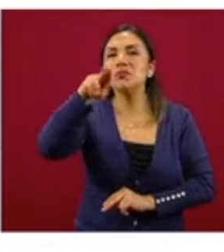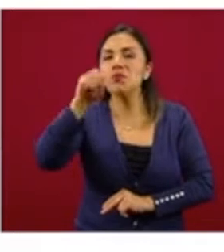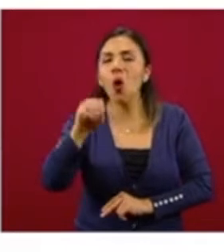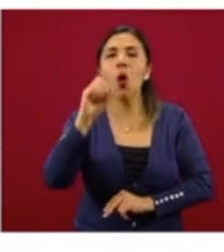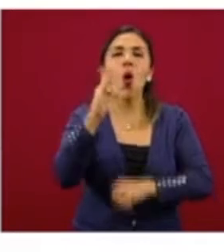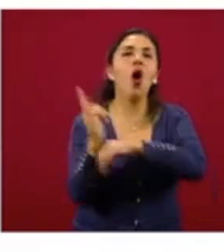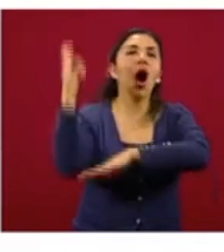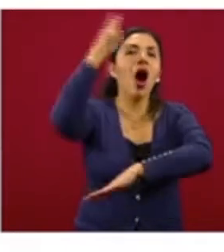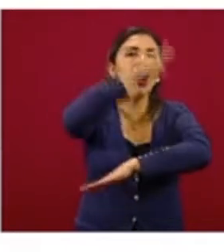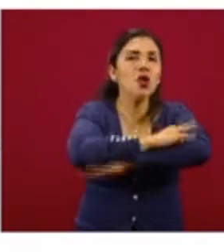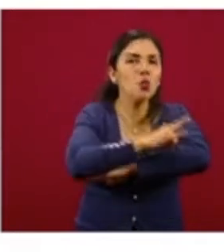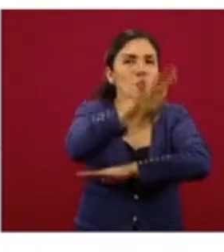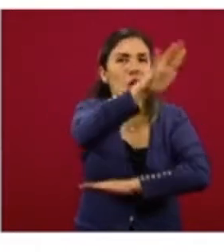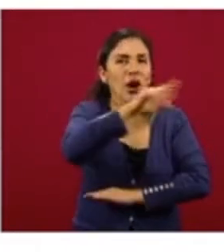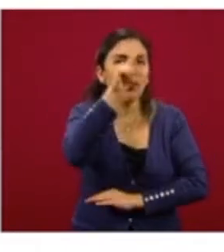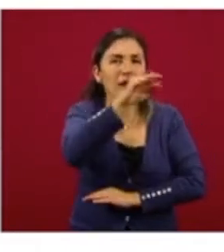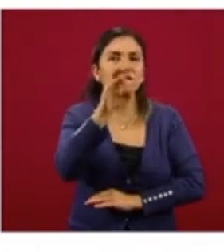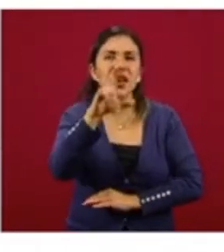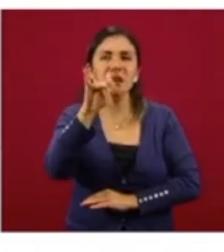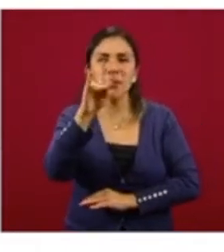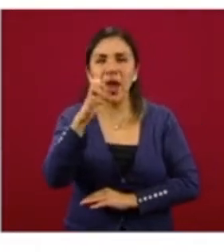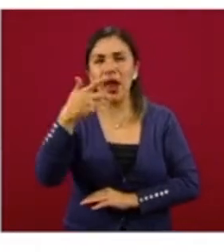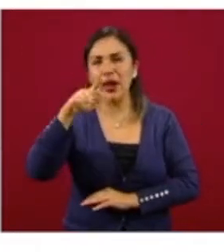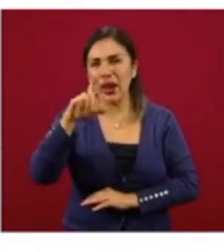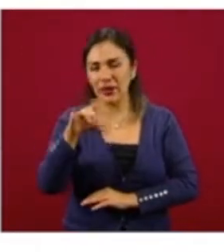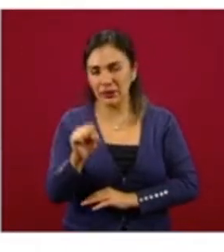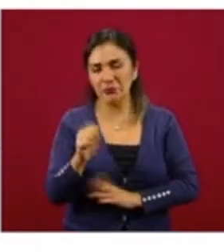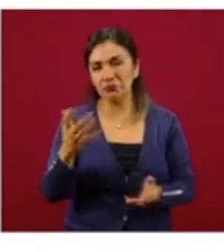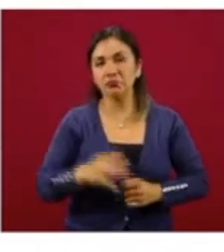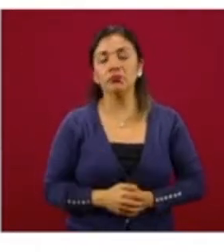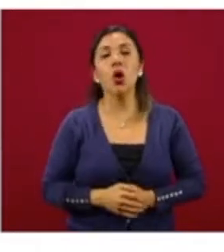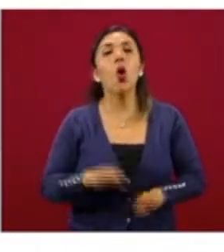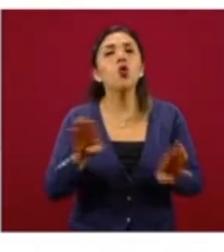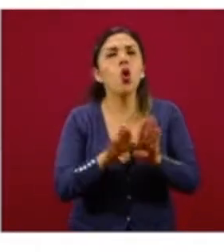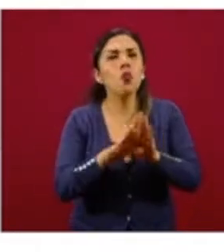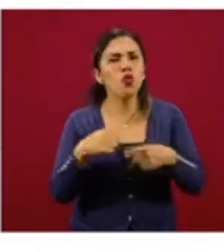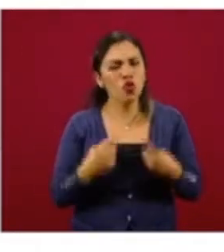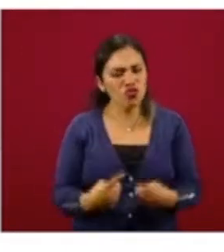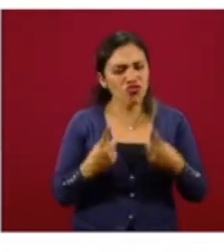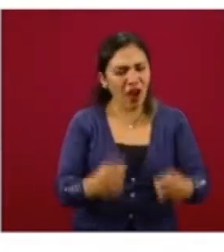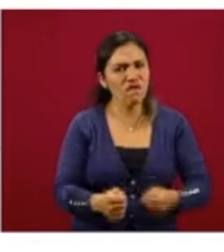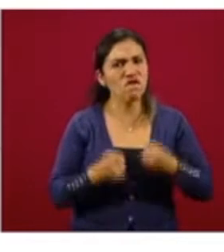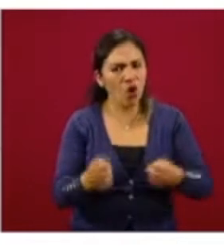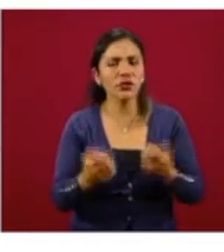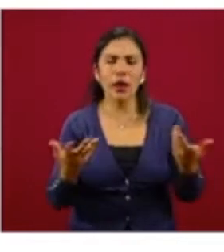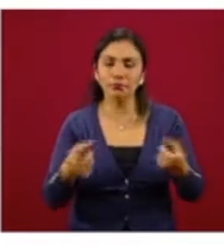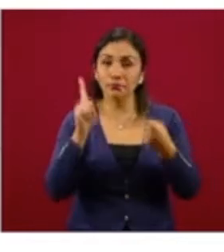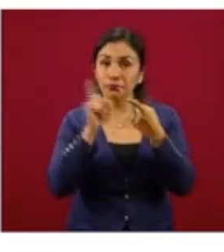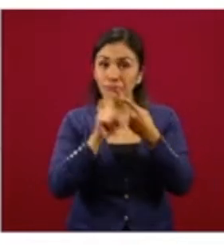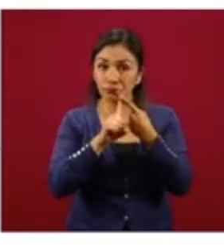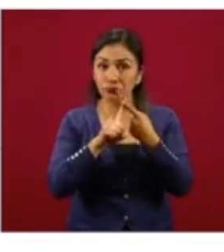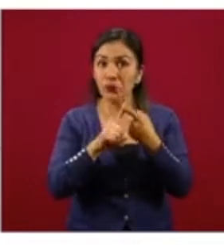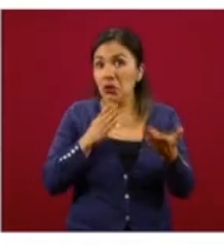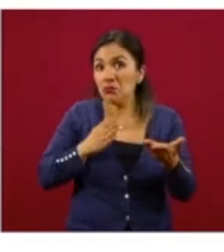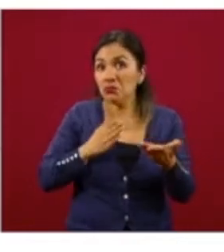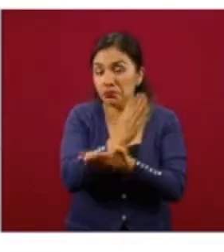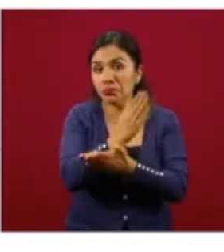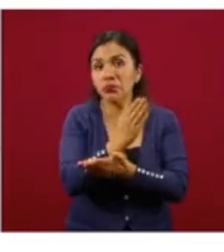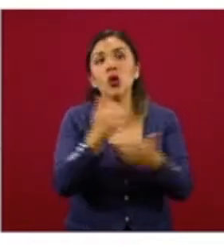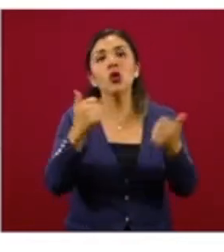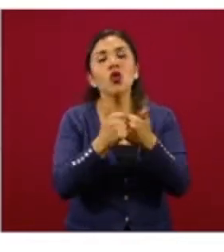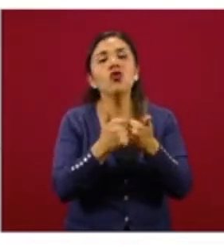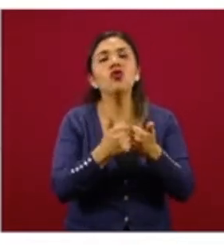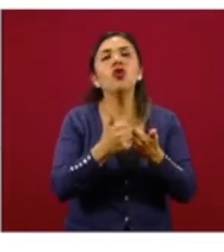el Aeropuerto Felipe Ángeles. ¿Cómo lo estamos fortaleciendo? Uno, a través de intervenciones en las